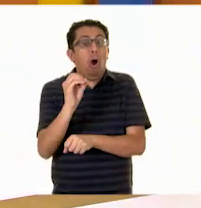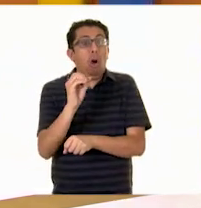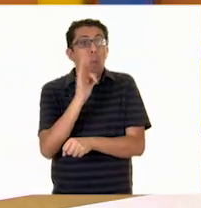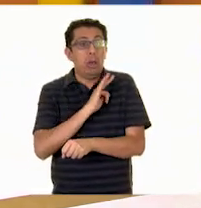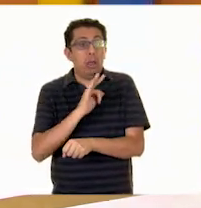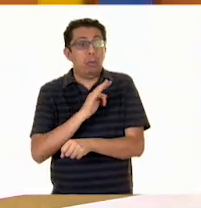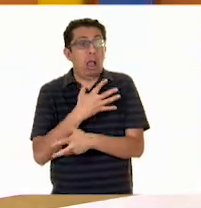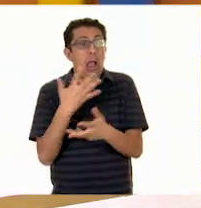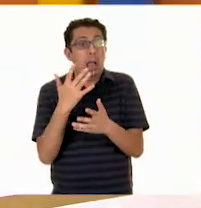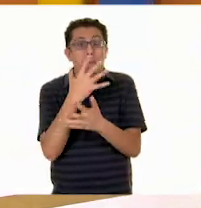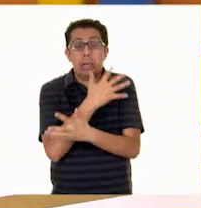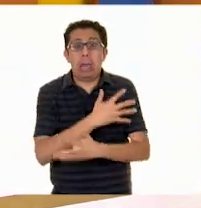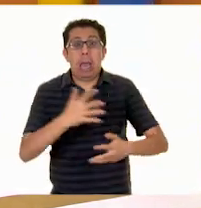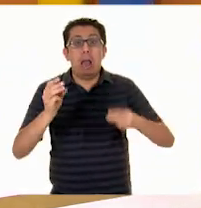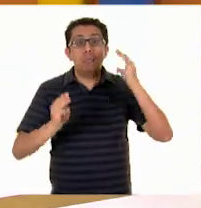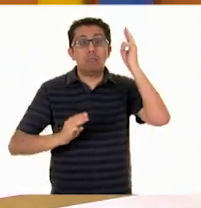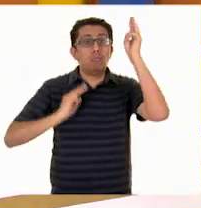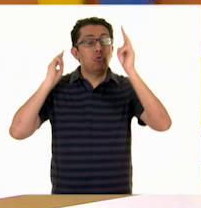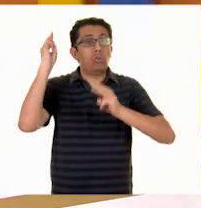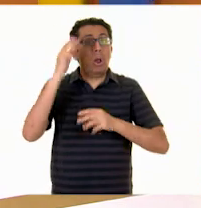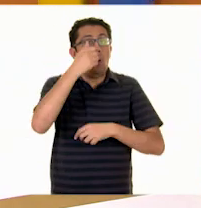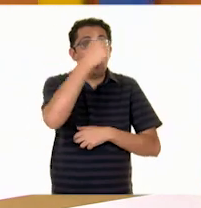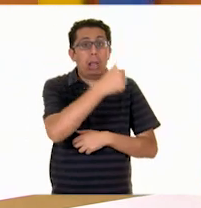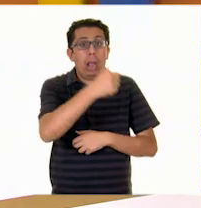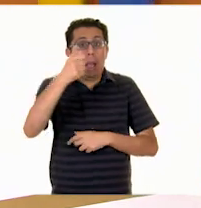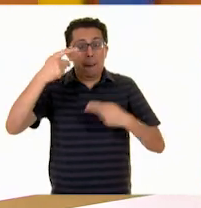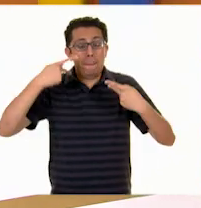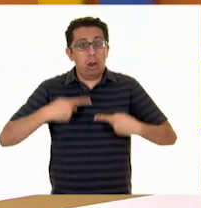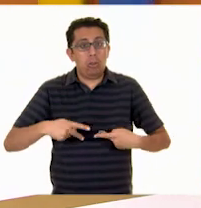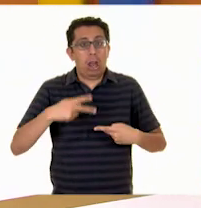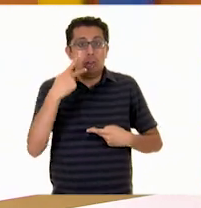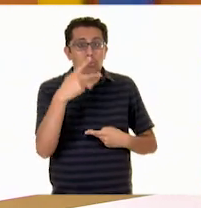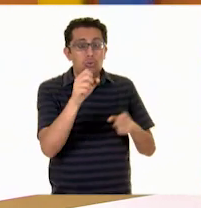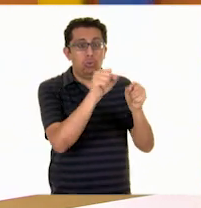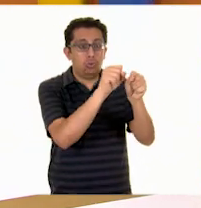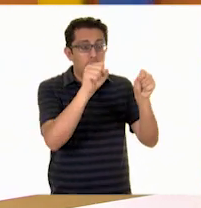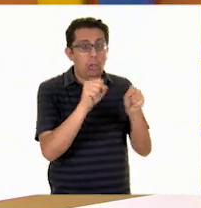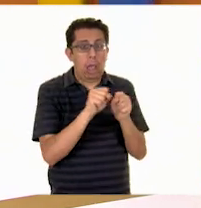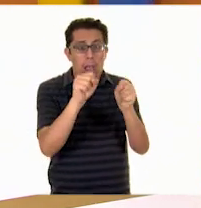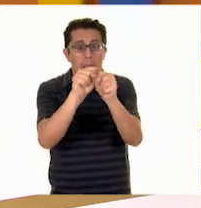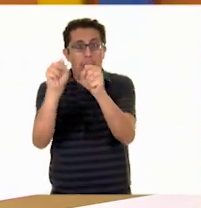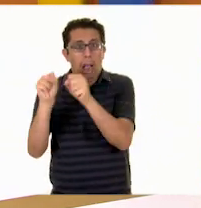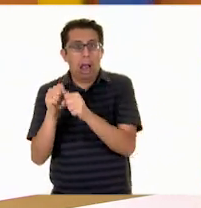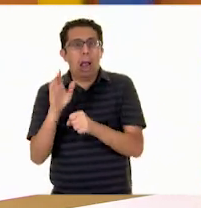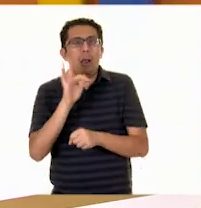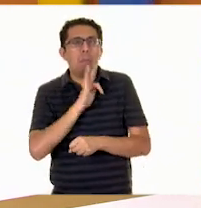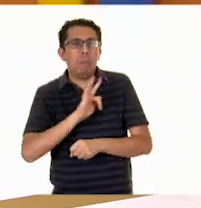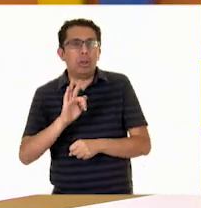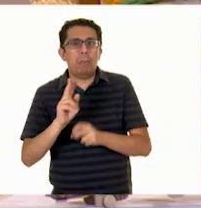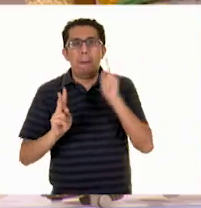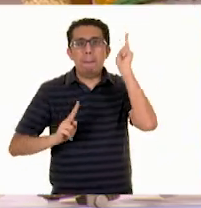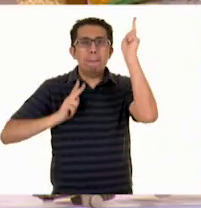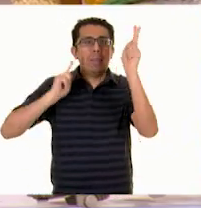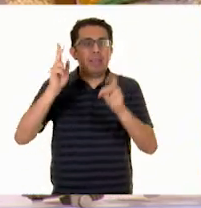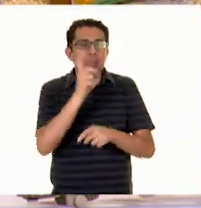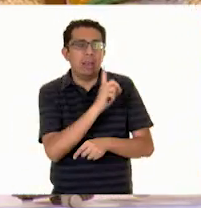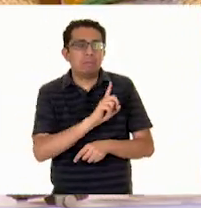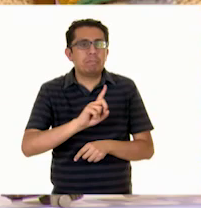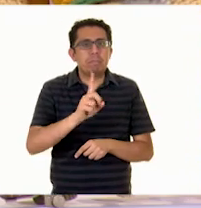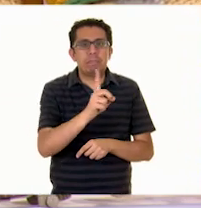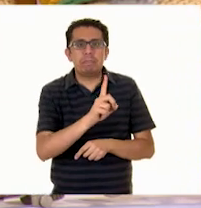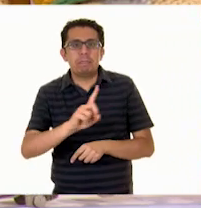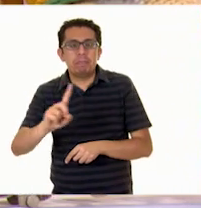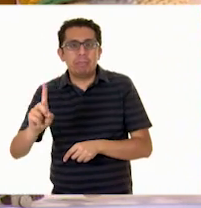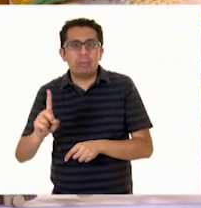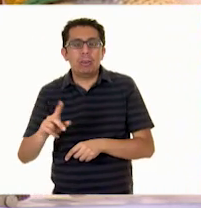museo, donde cada miembro haga su sala y todos vayamos recorriendo el gran museo. Ah,